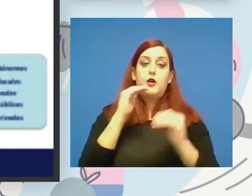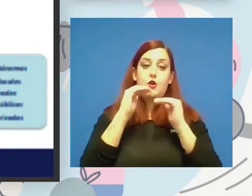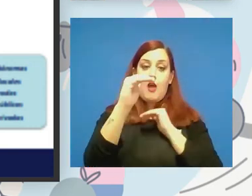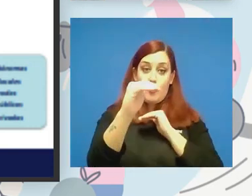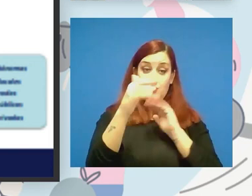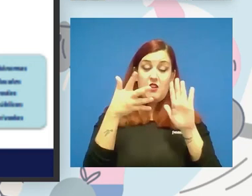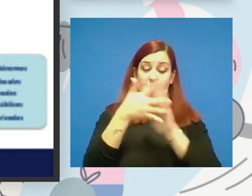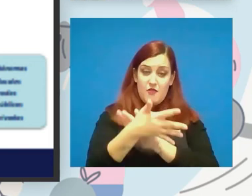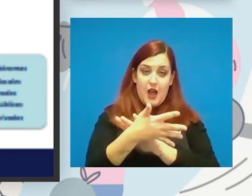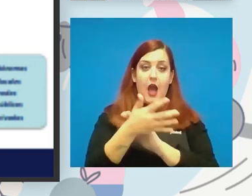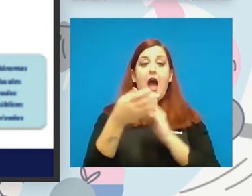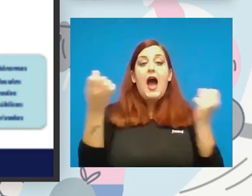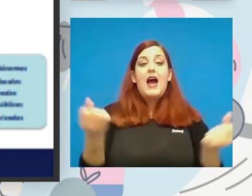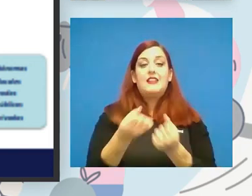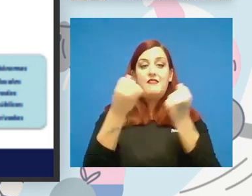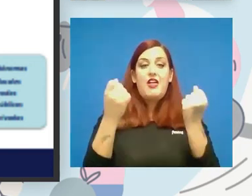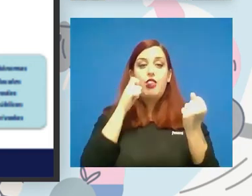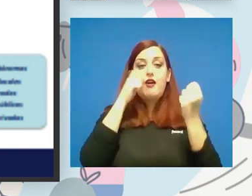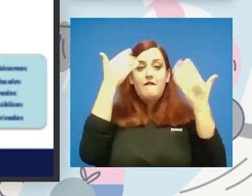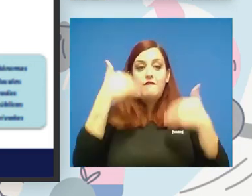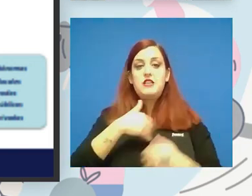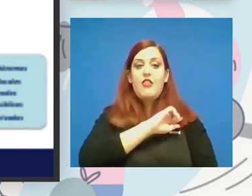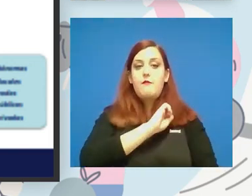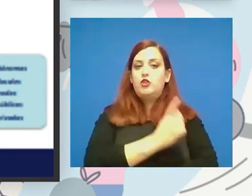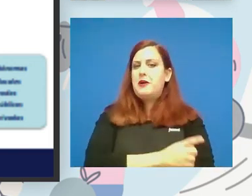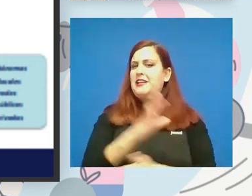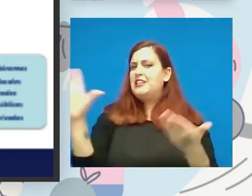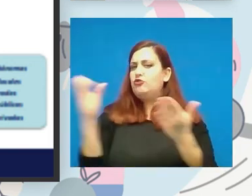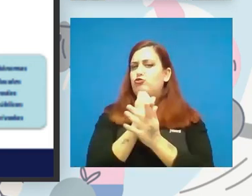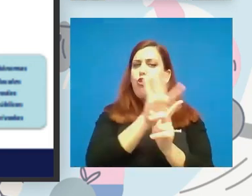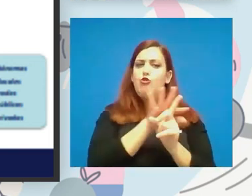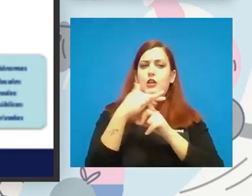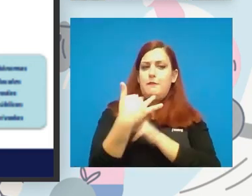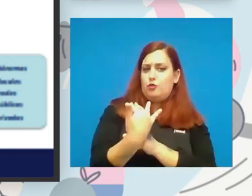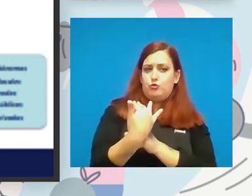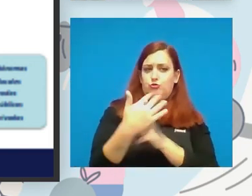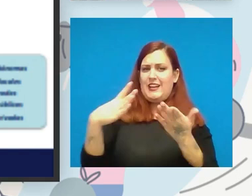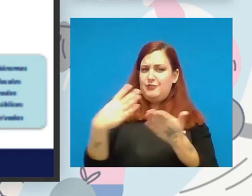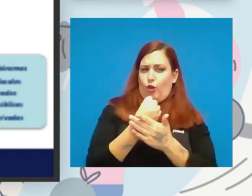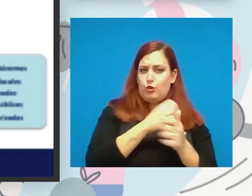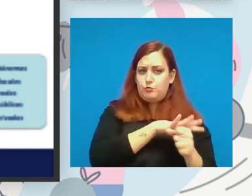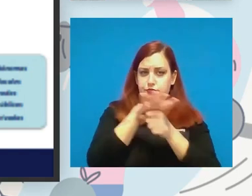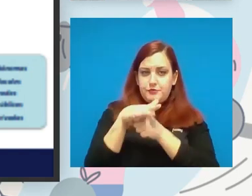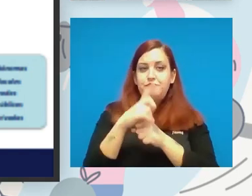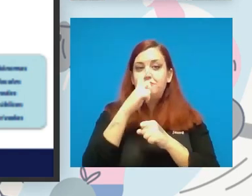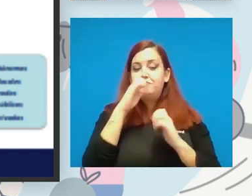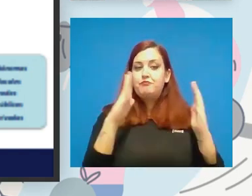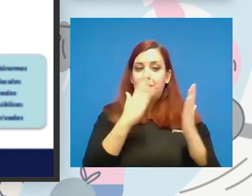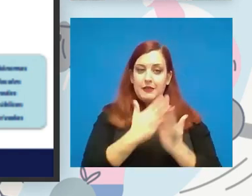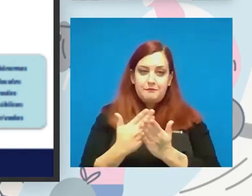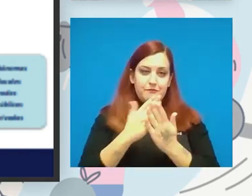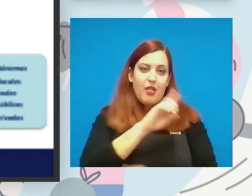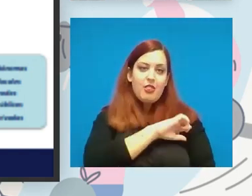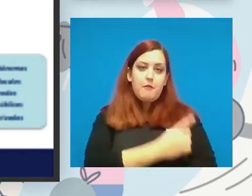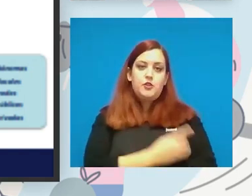deportiva en todos los ámbitos que nosotros podamos desarrollar edad escolar deporte universitario